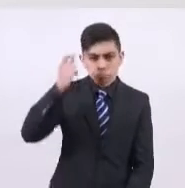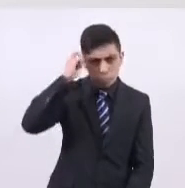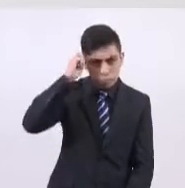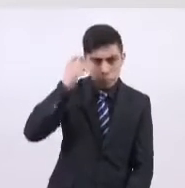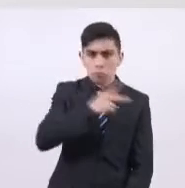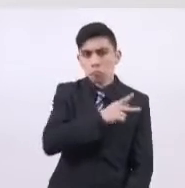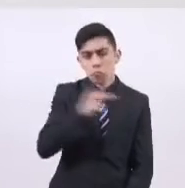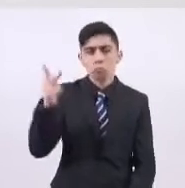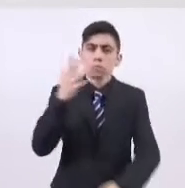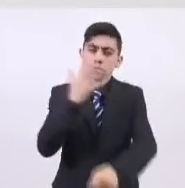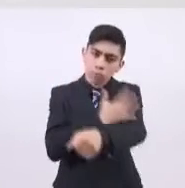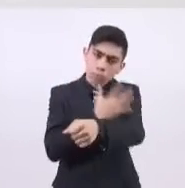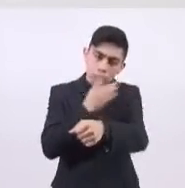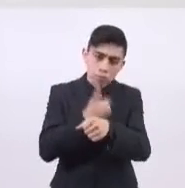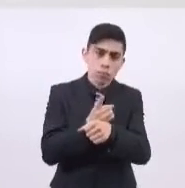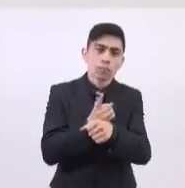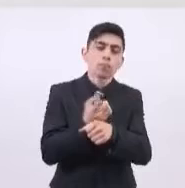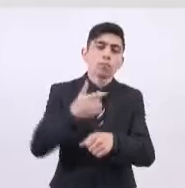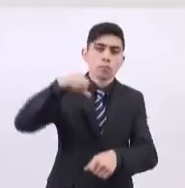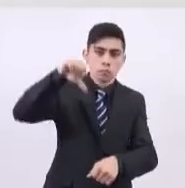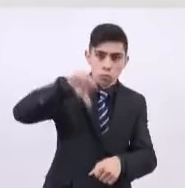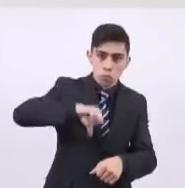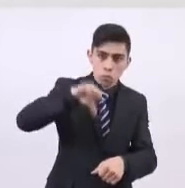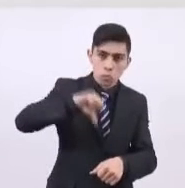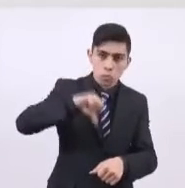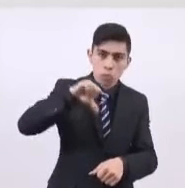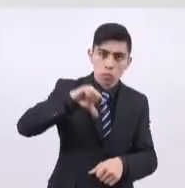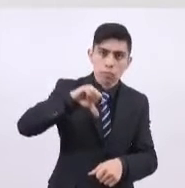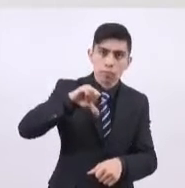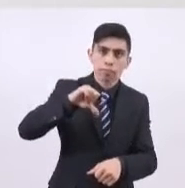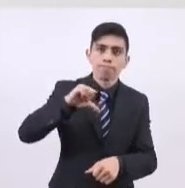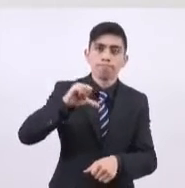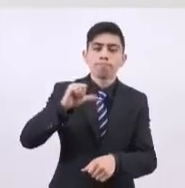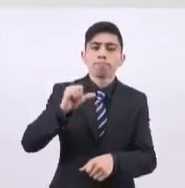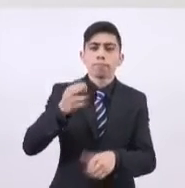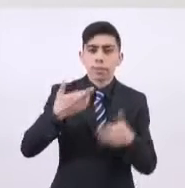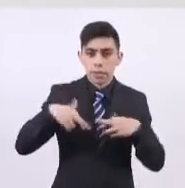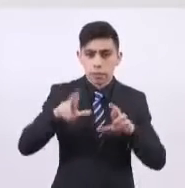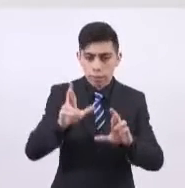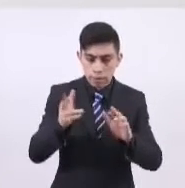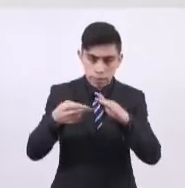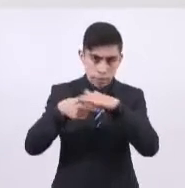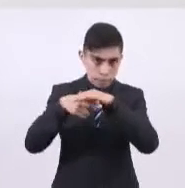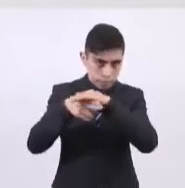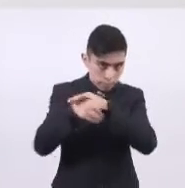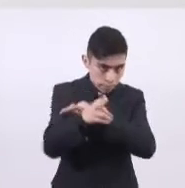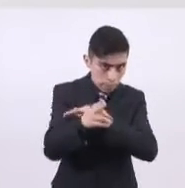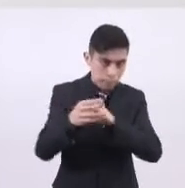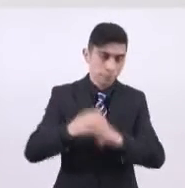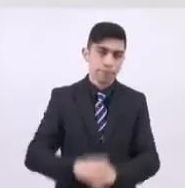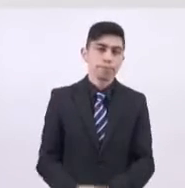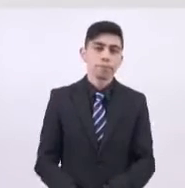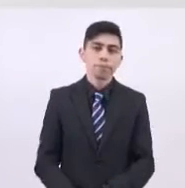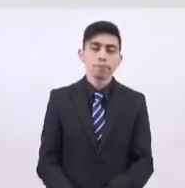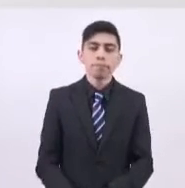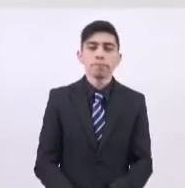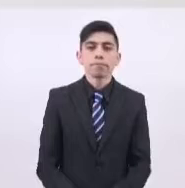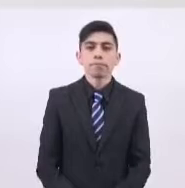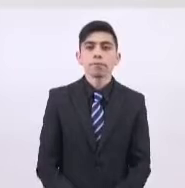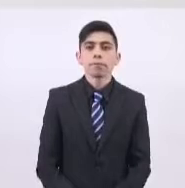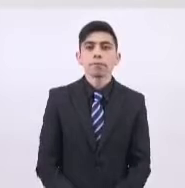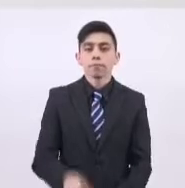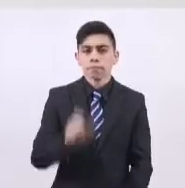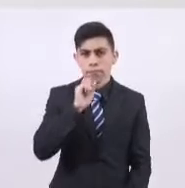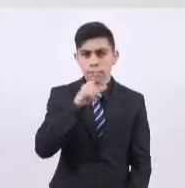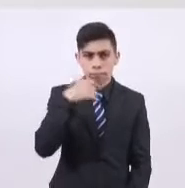honesto que va a estar hoy al frente del sistema de transporte colectivo Metro. Y quiero